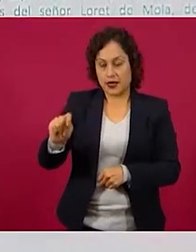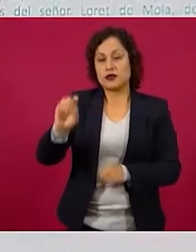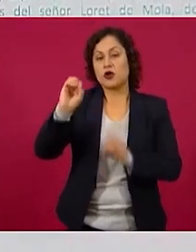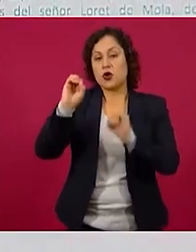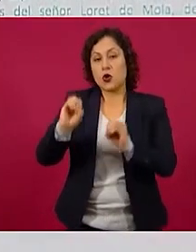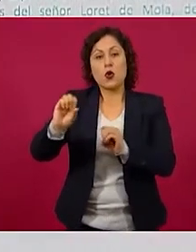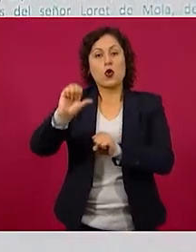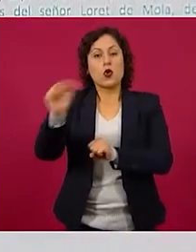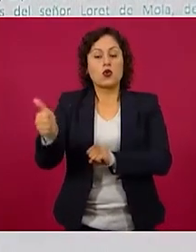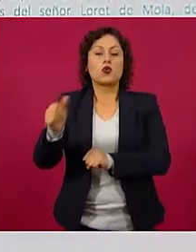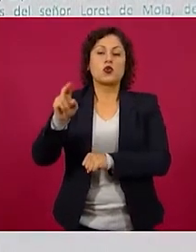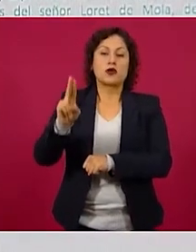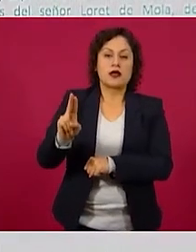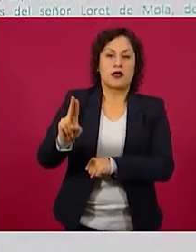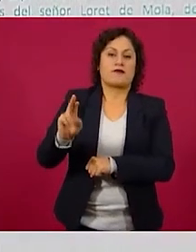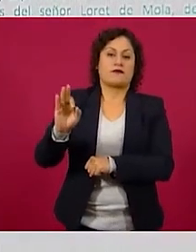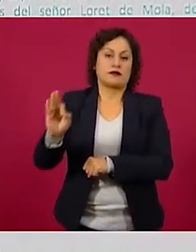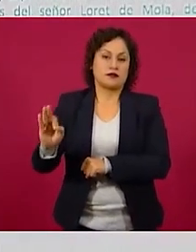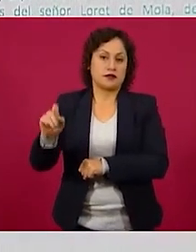financiera